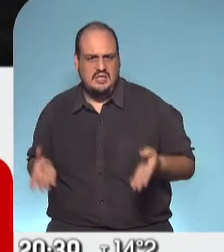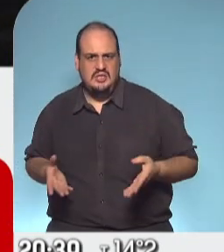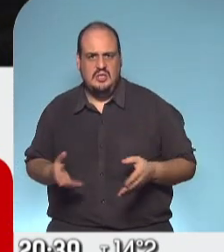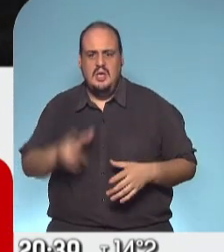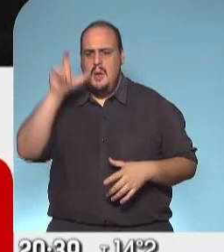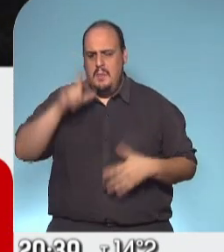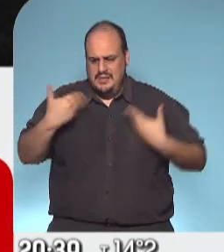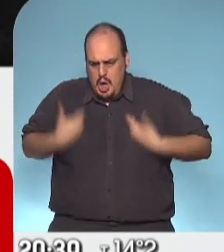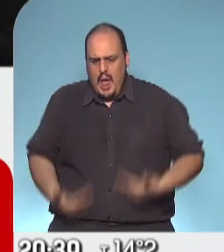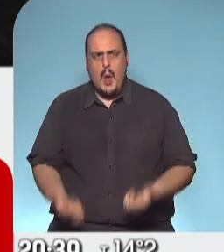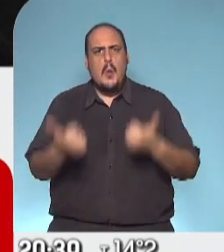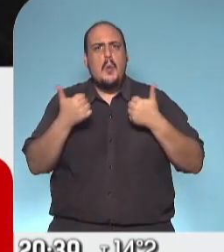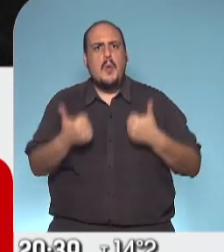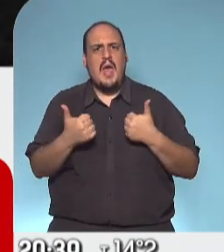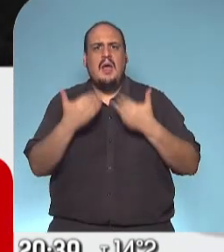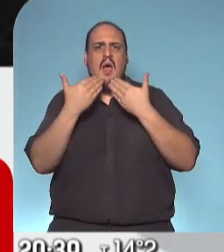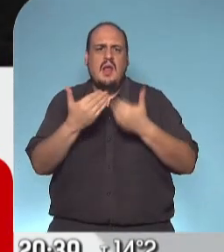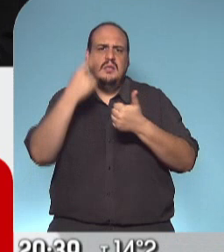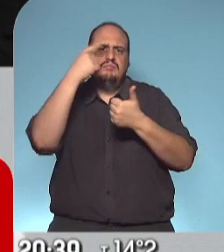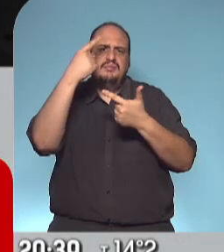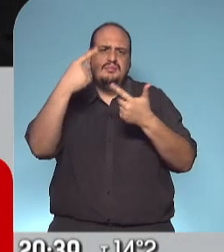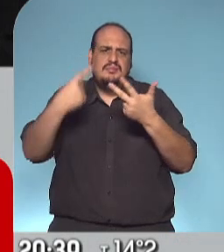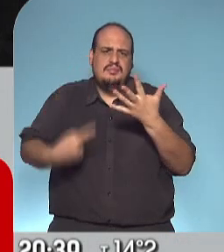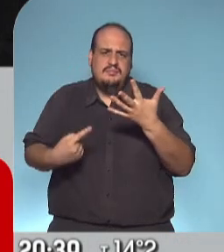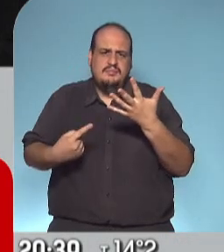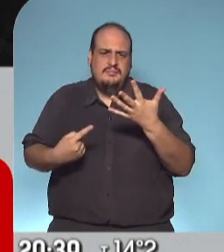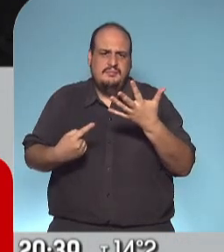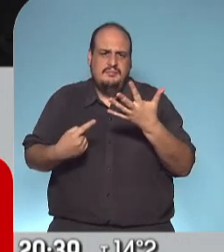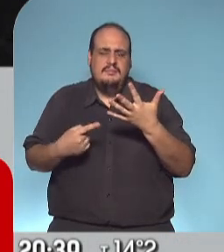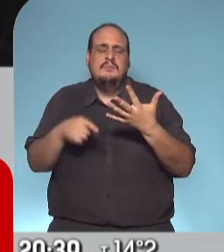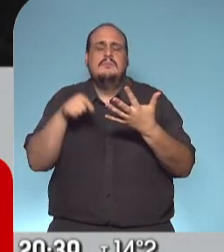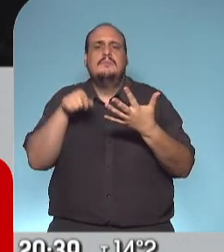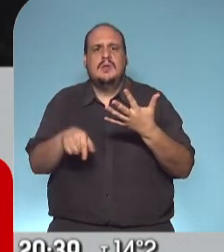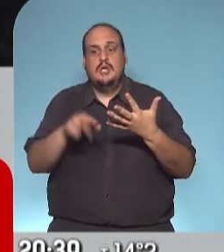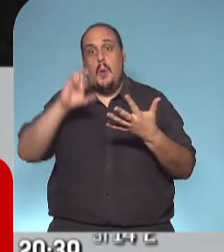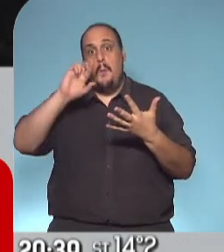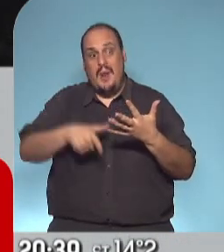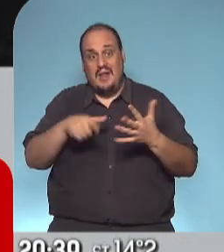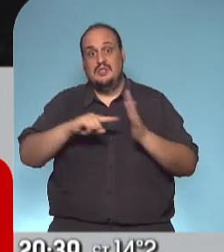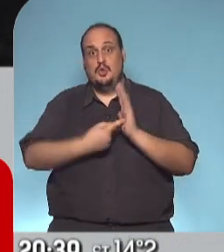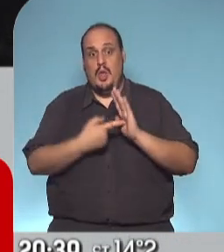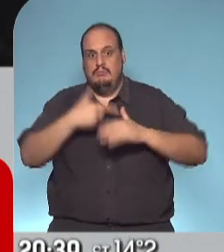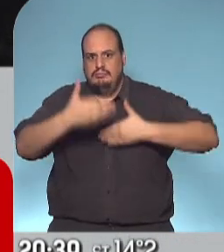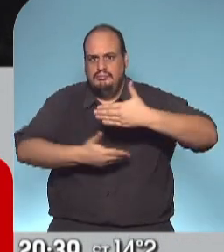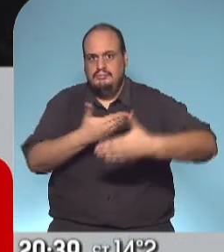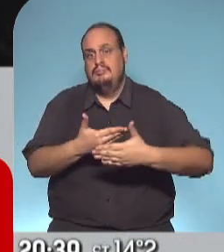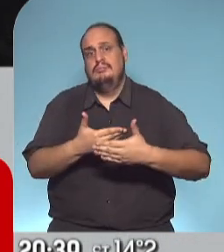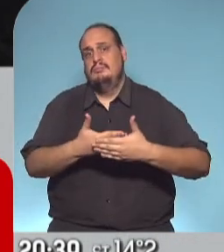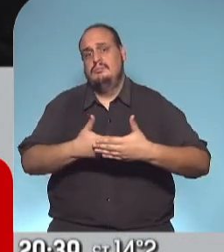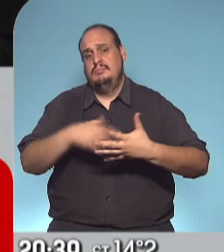de uno tiene que ver con una integralidad. Por eso insistimos tanto que nuestro plan de puesta en funcionamiento de la ciudad es integral.